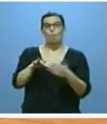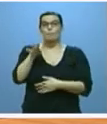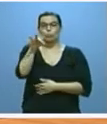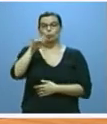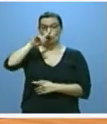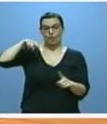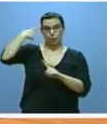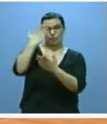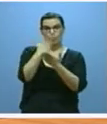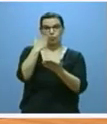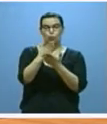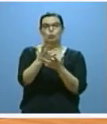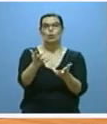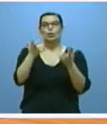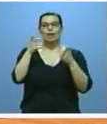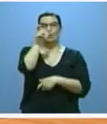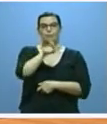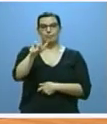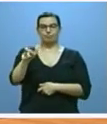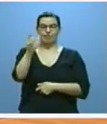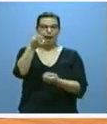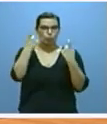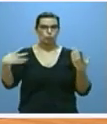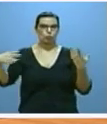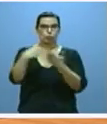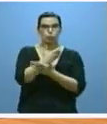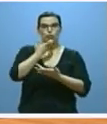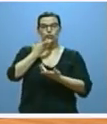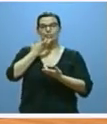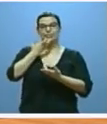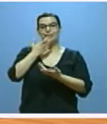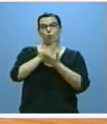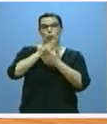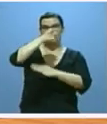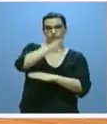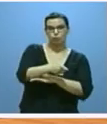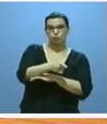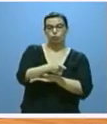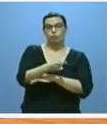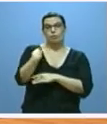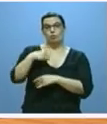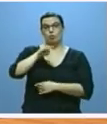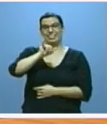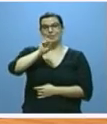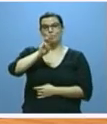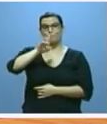a todos los alumnos de enseñanzas obligatorias cuyas familias tengan ingresos inferiores a dos veces el IPREM.